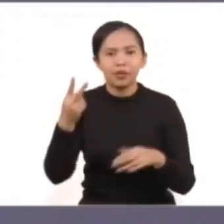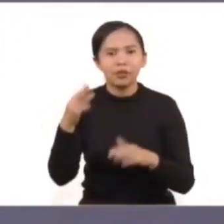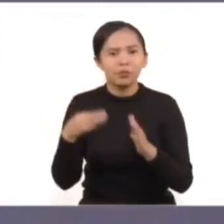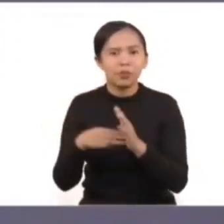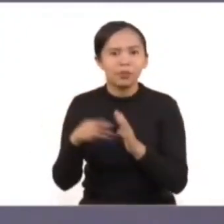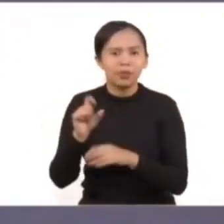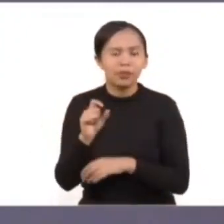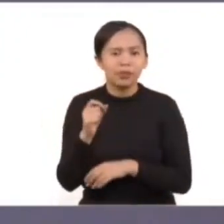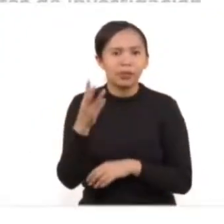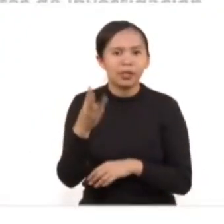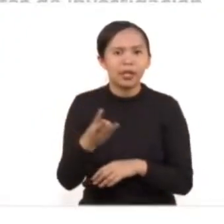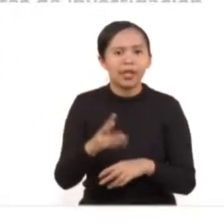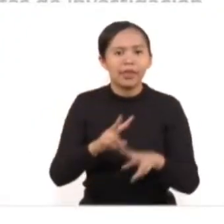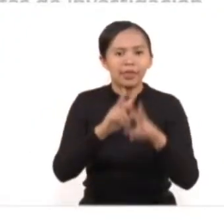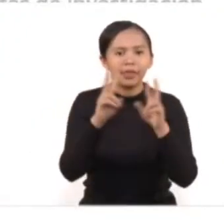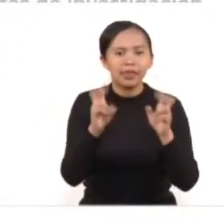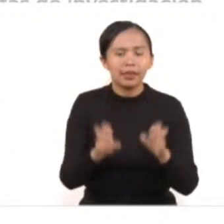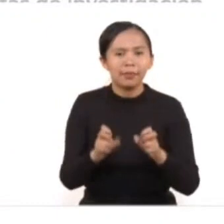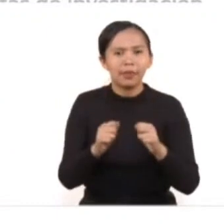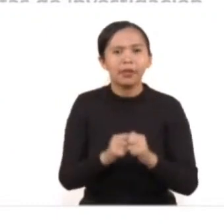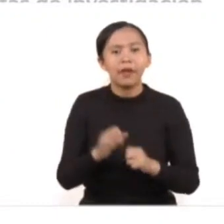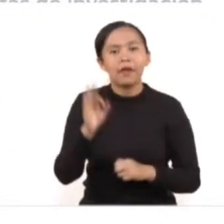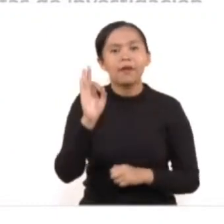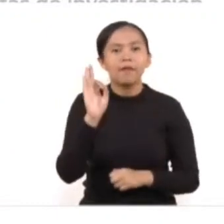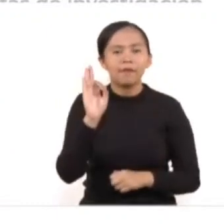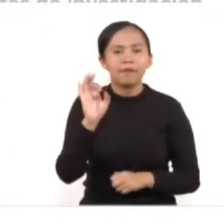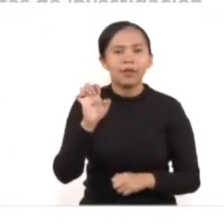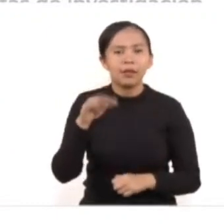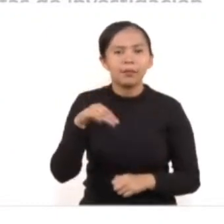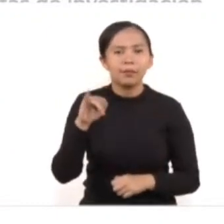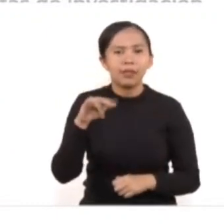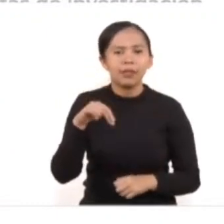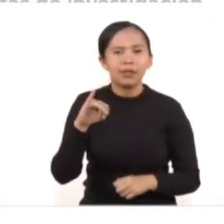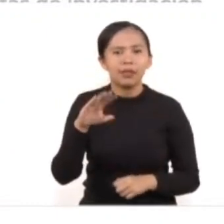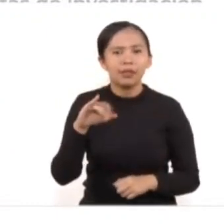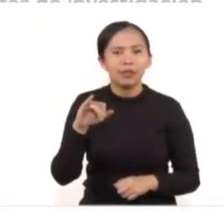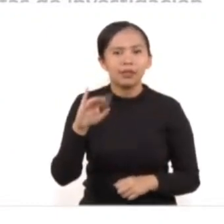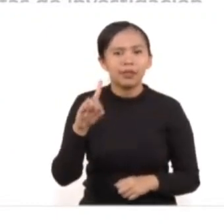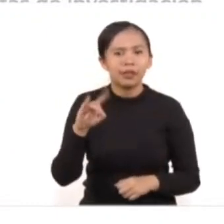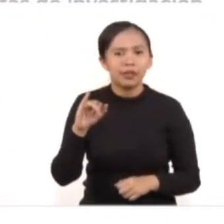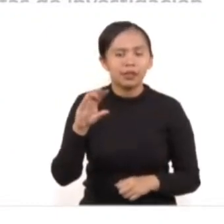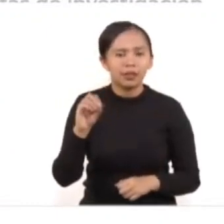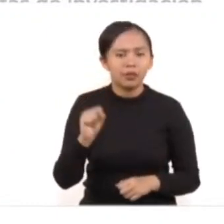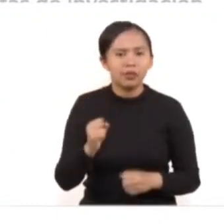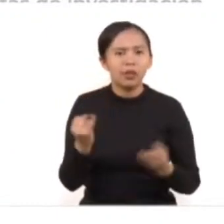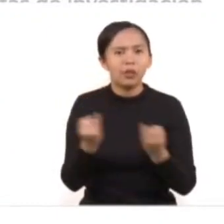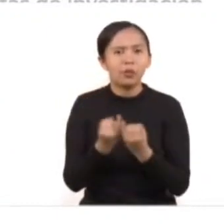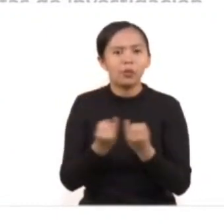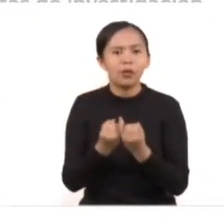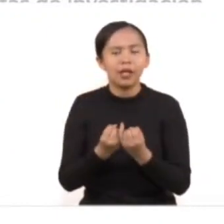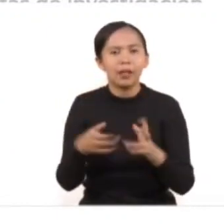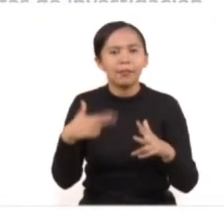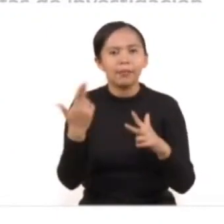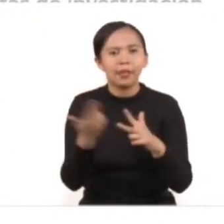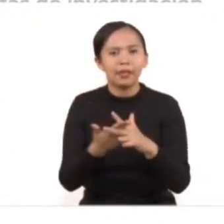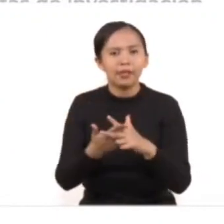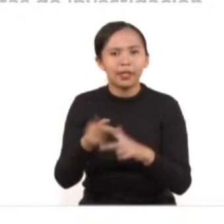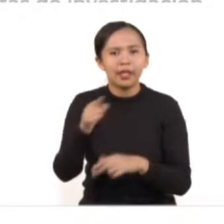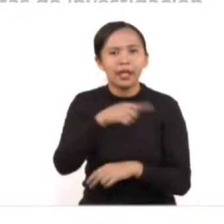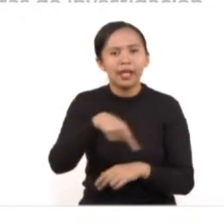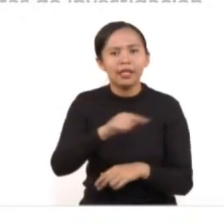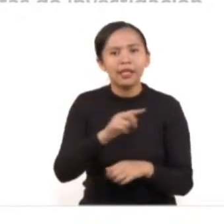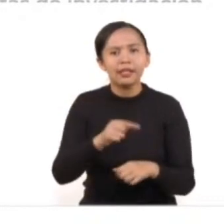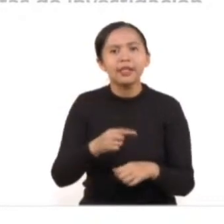Esto incluye casos considerados como feminicidios y los casos de homicidios dolosos en donde las